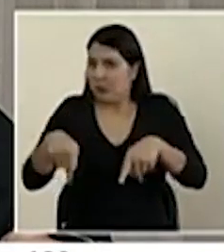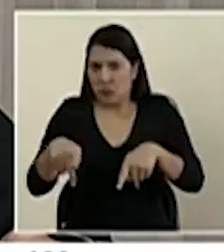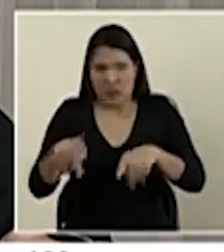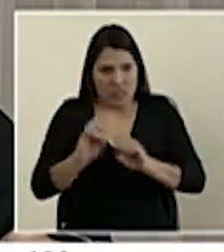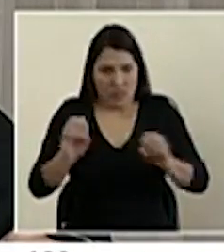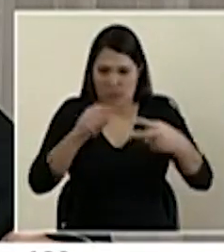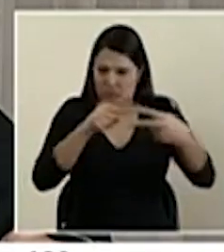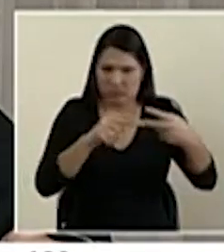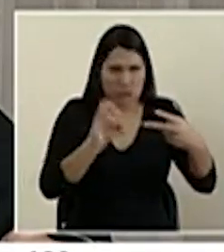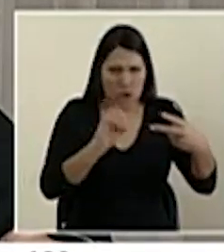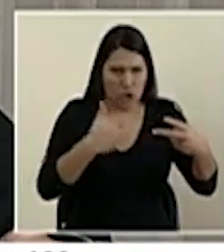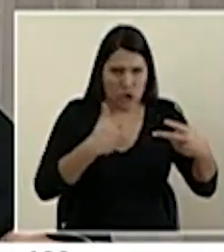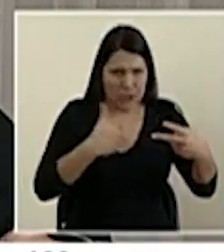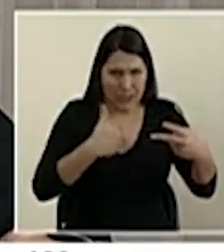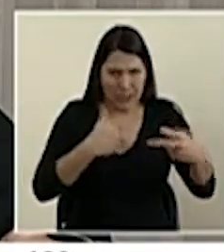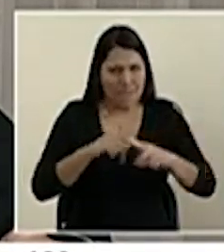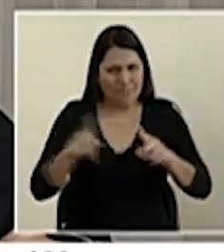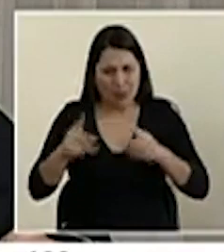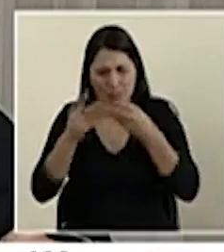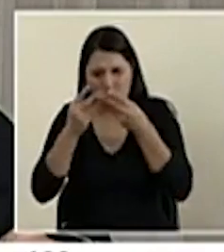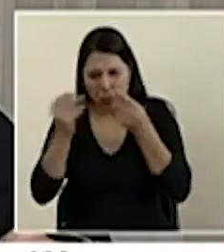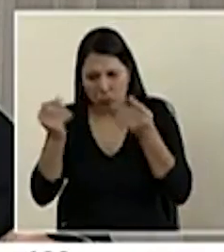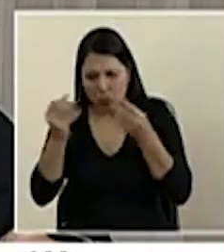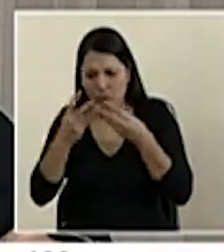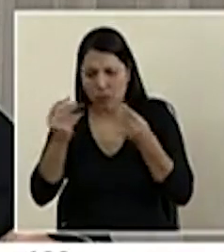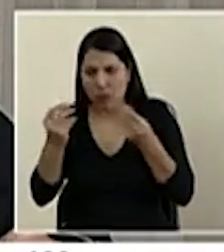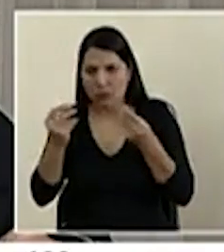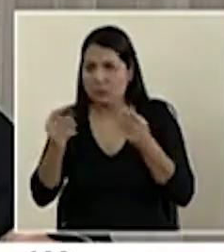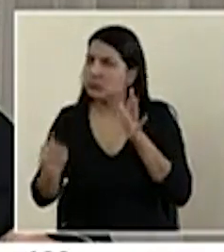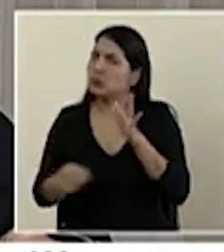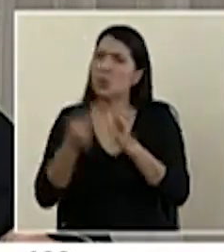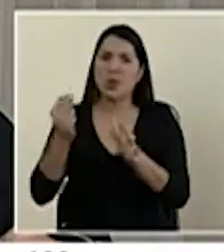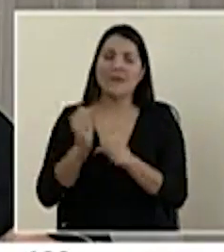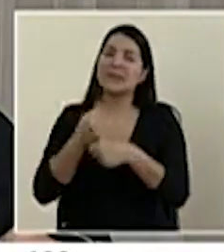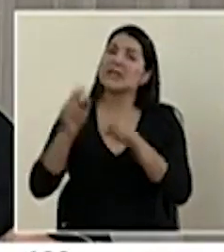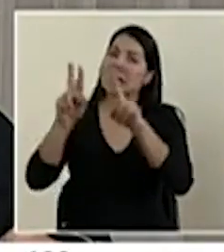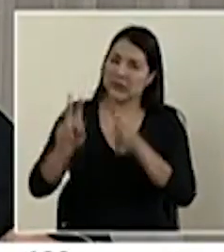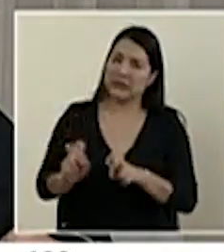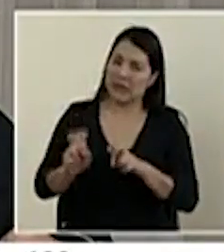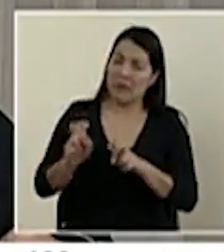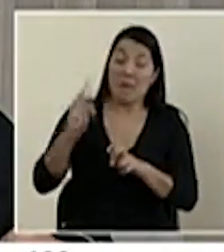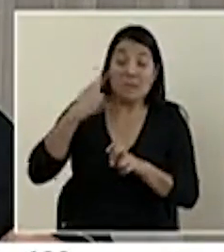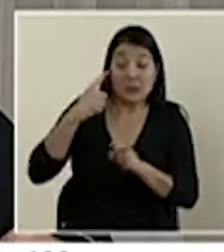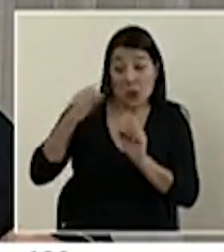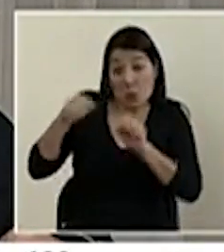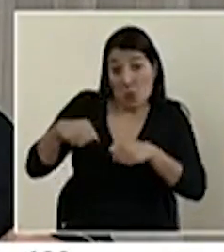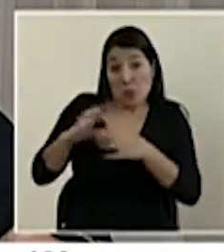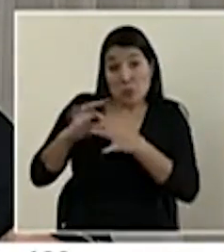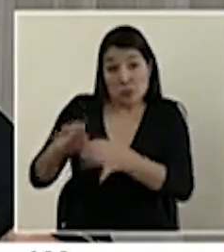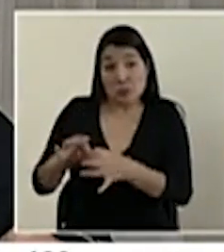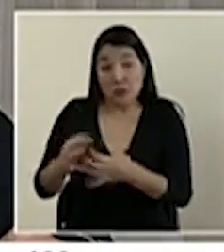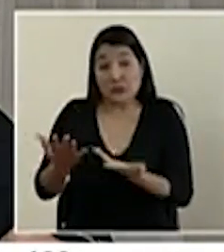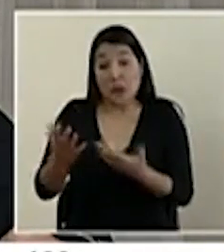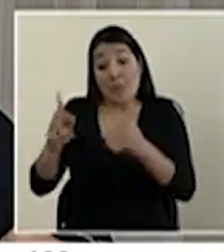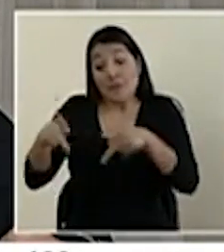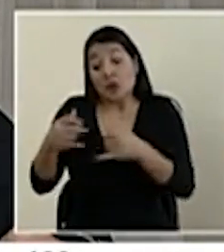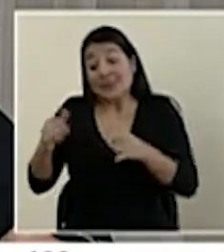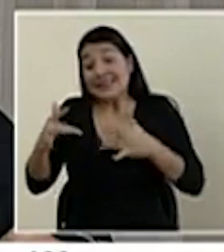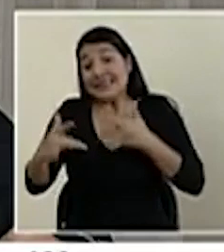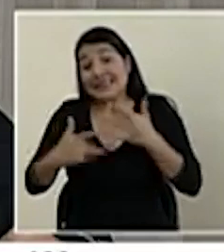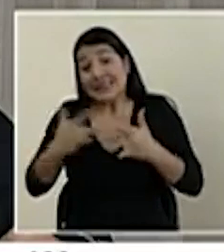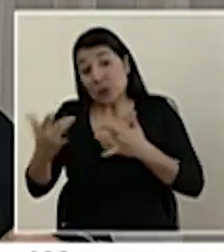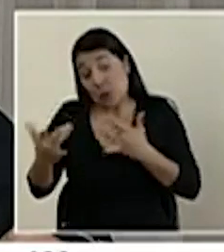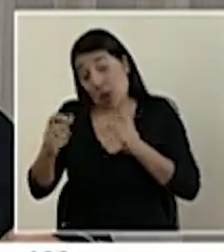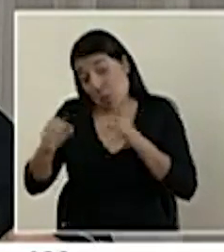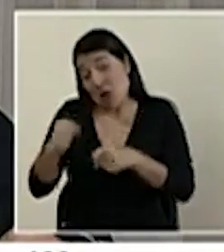pérdida del olfato, una pérdida del gusto, inmediatamente se hace un muestreo pensando justamente que puede ser una persona asintomática. Así que